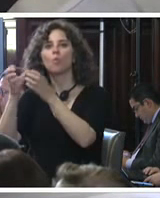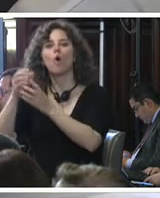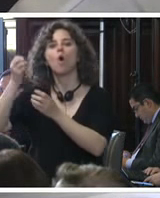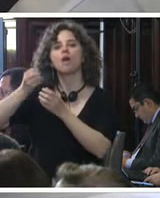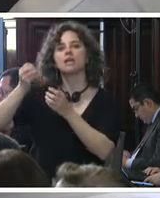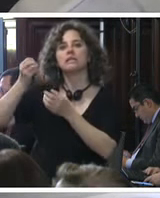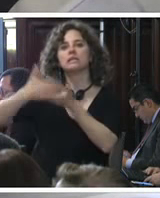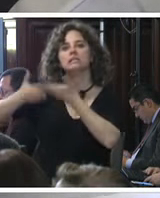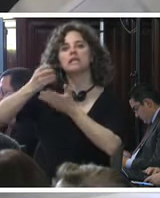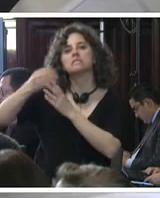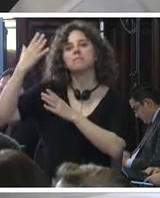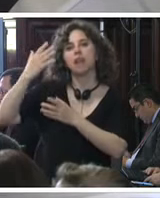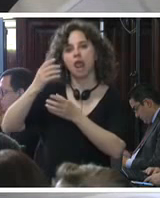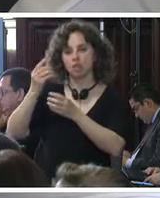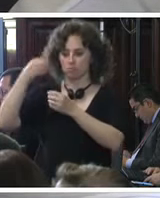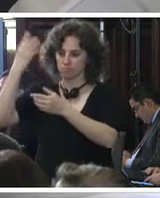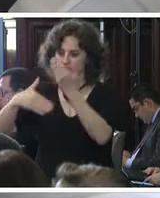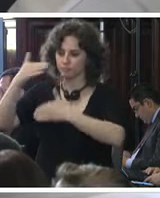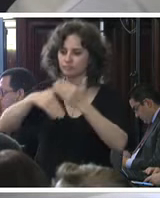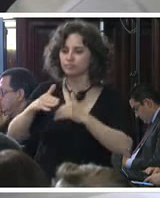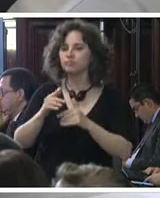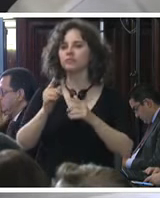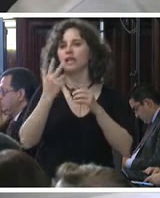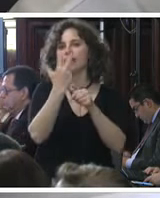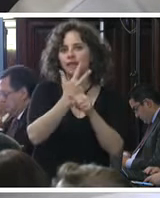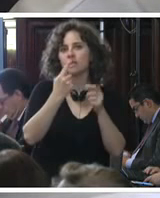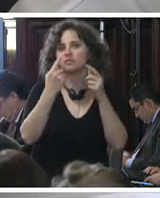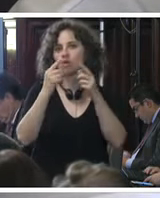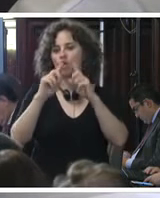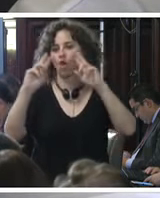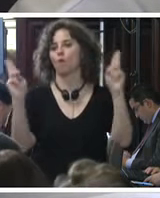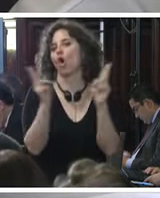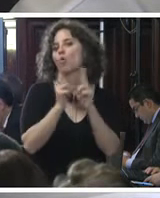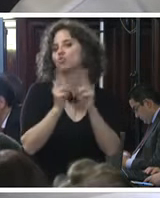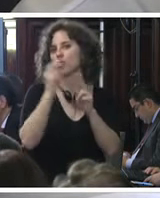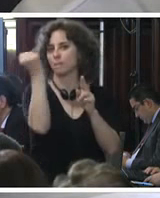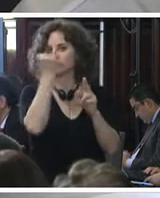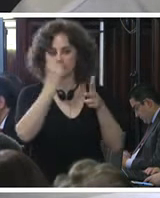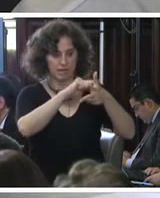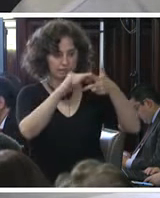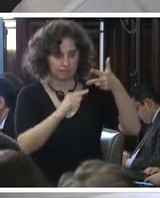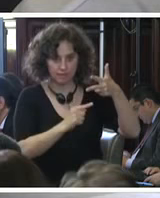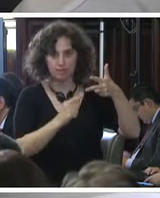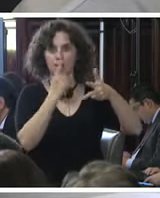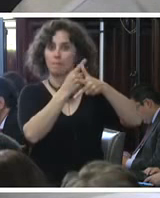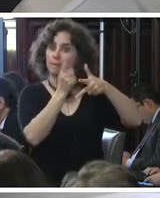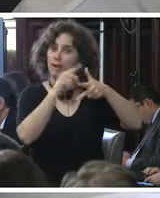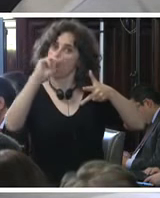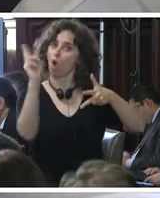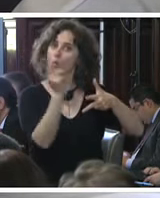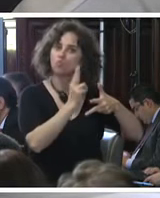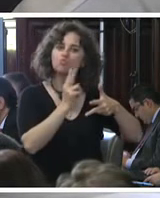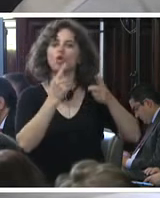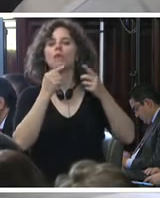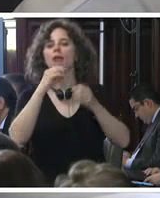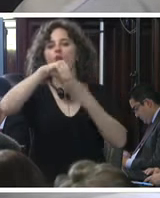acompañamiento psicosocial tres son las principales conclusiones de este informe la primera es que para los